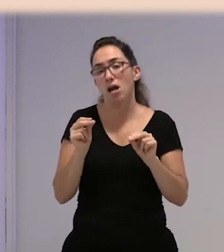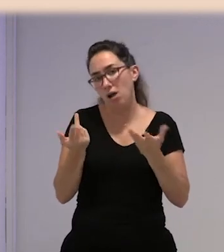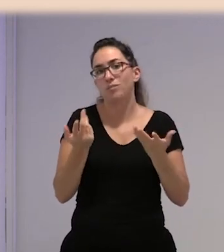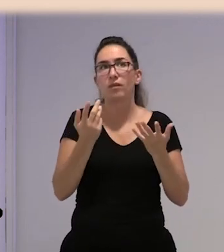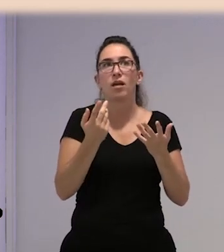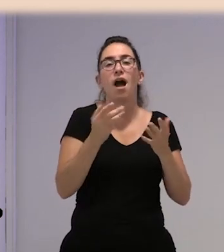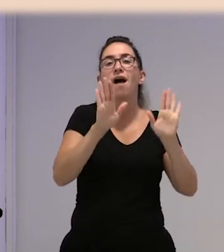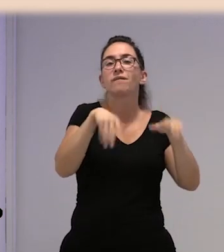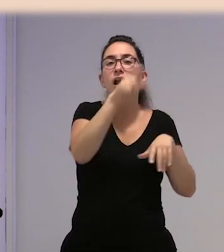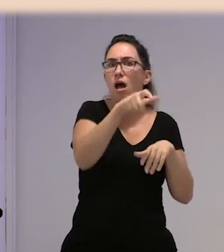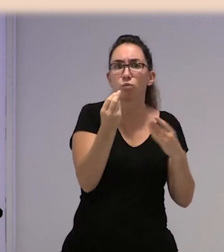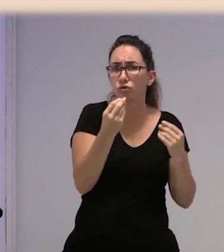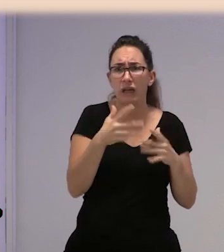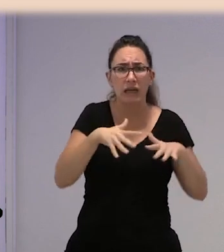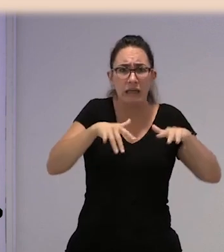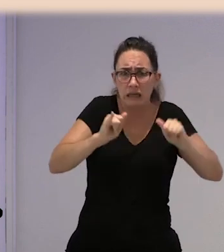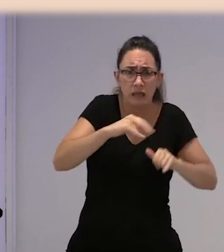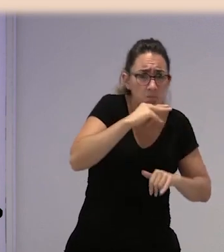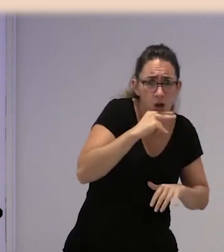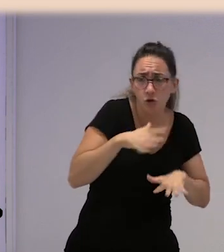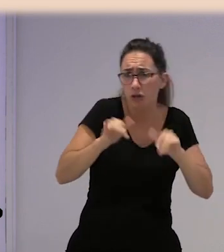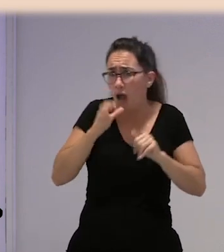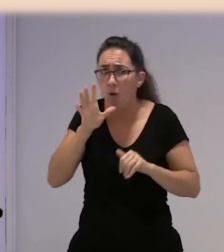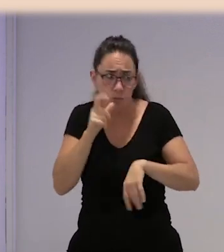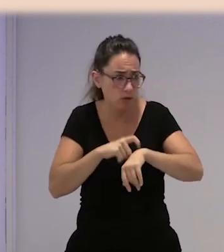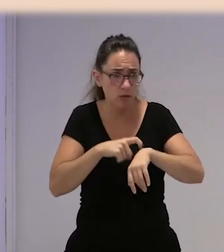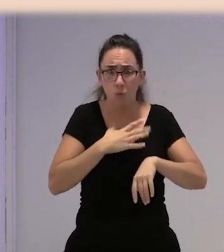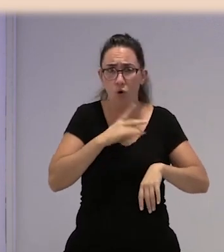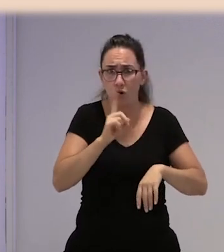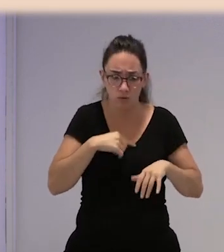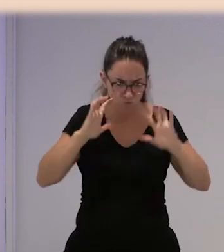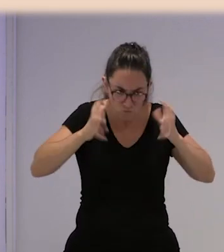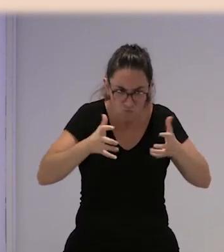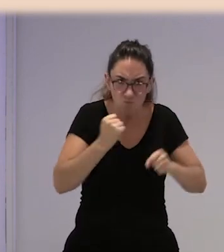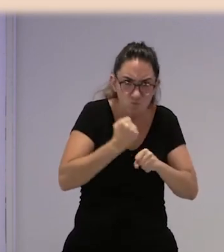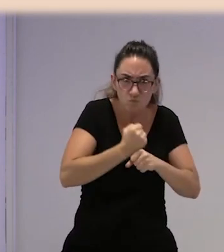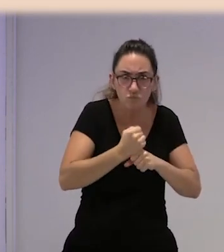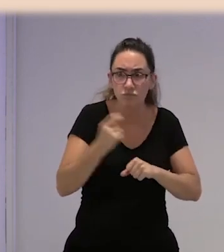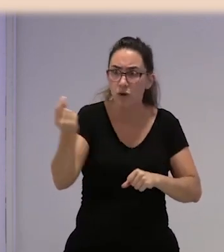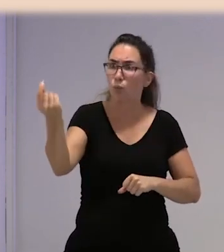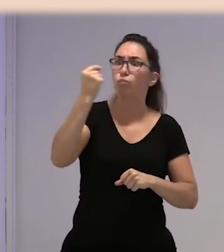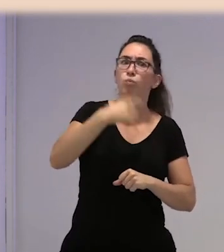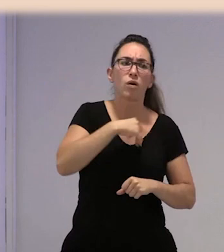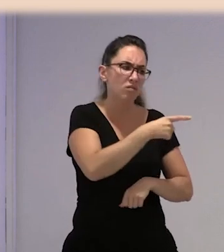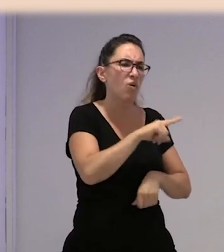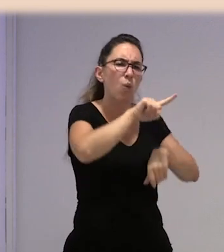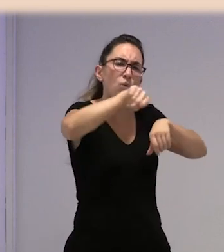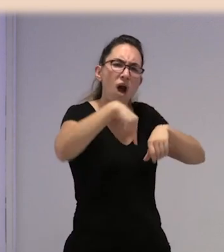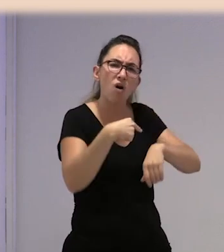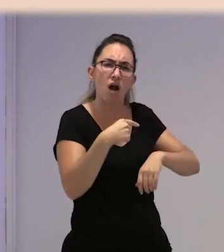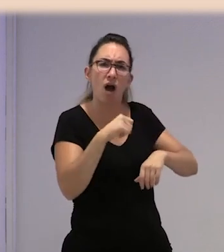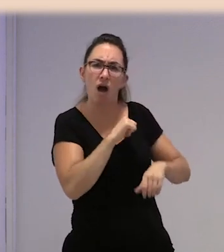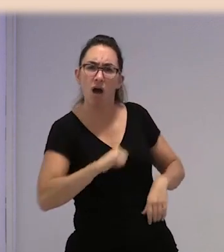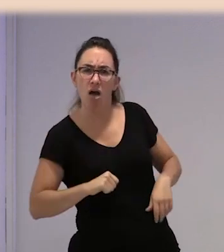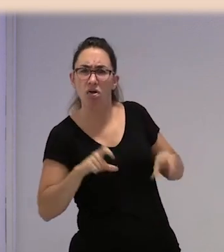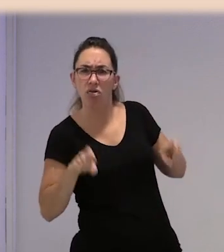gente no va ni al baño, no bebe ni agua, pues no perde tiempo porque te viene y te dice, oye, que tú llevas una hora sin sacar una caja, ¿qué es lo que haces? Y a lo